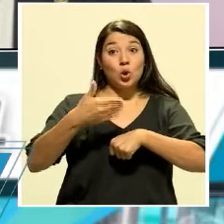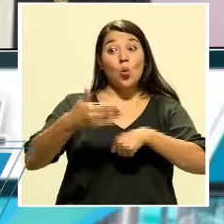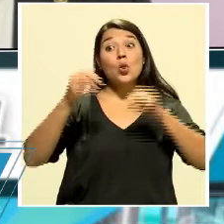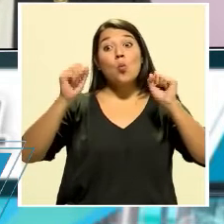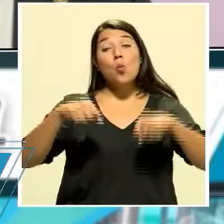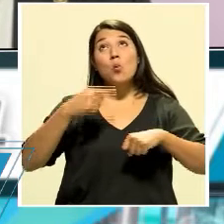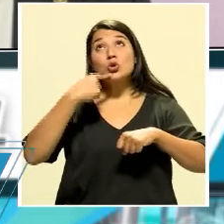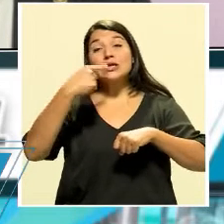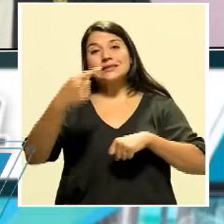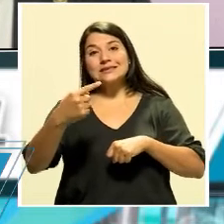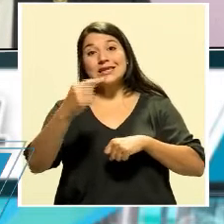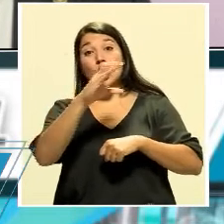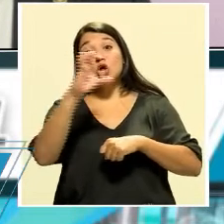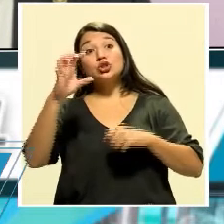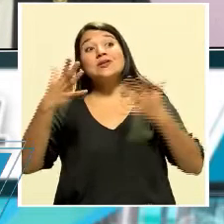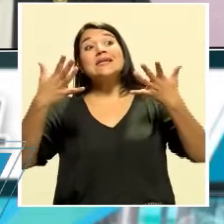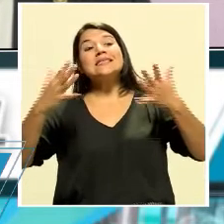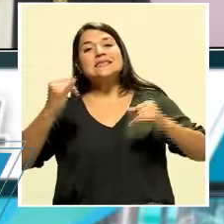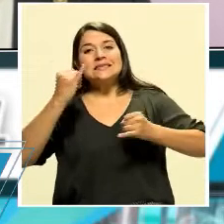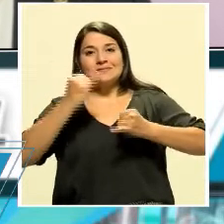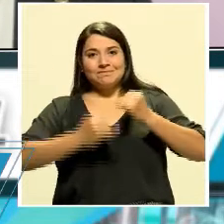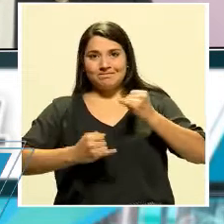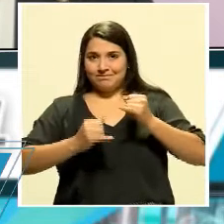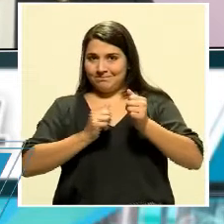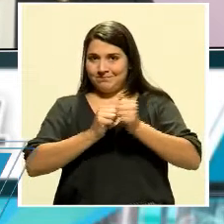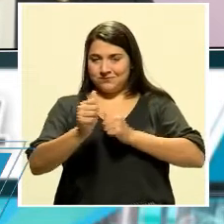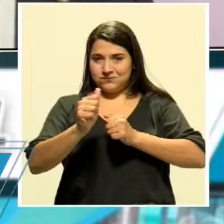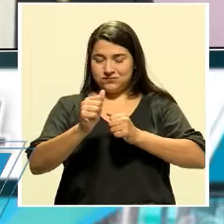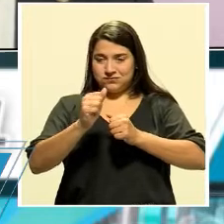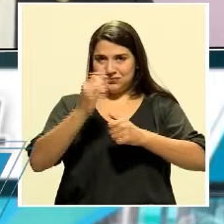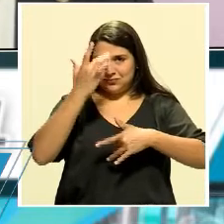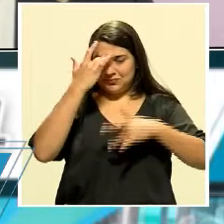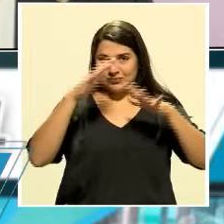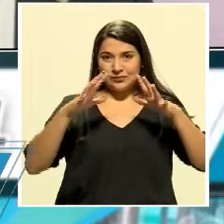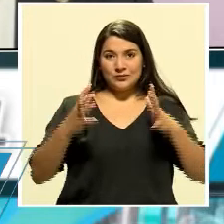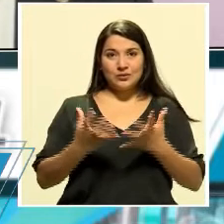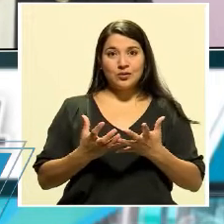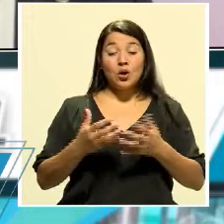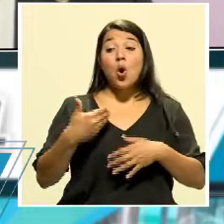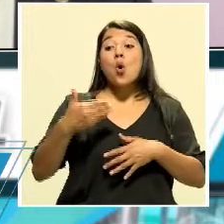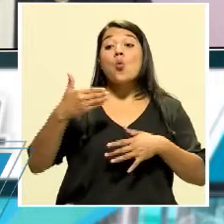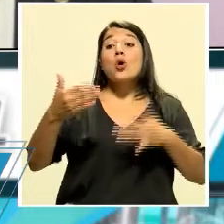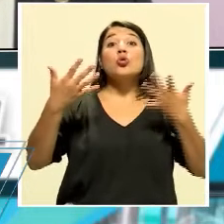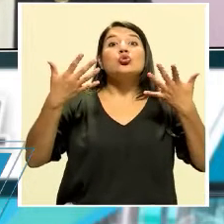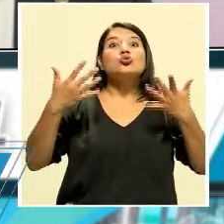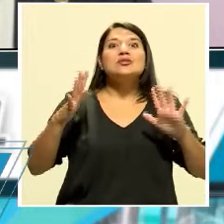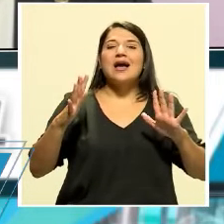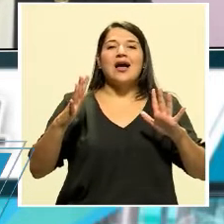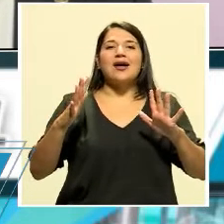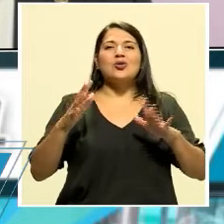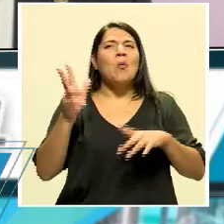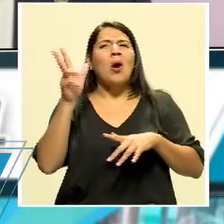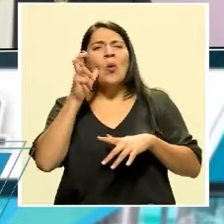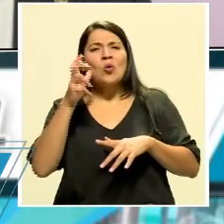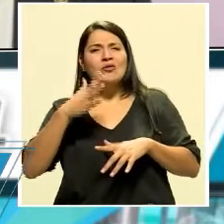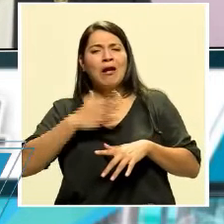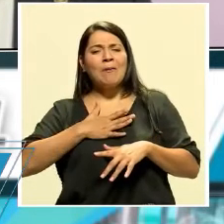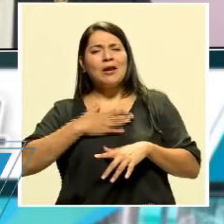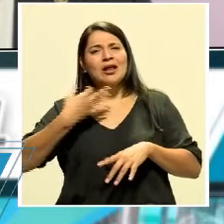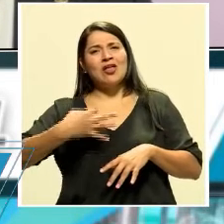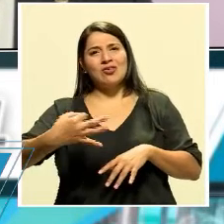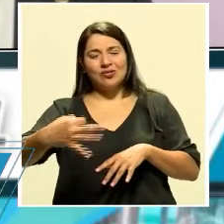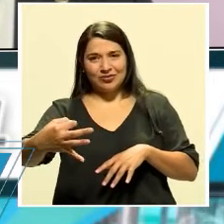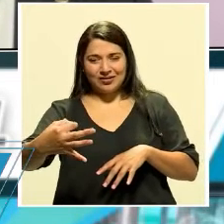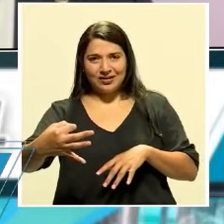salió lo mejor posible de todo esto. Y cuando ya, pues, dejen de escucharme tan seguido, en el sentido de